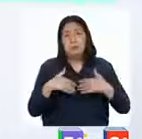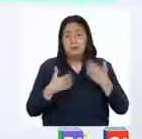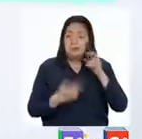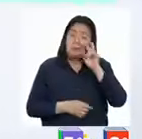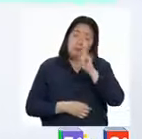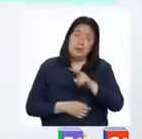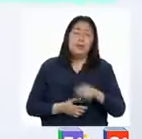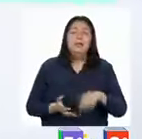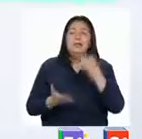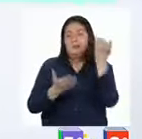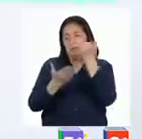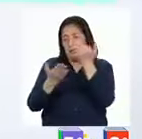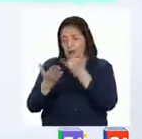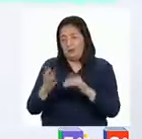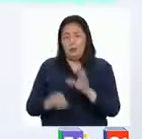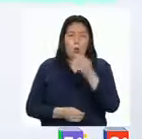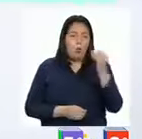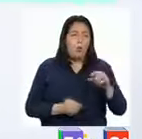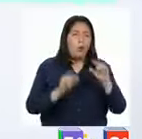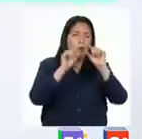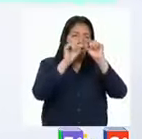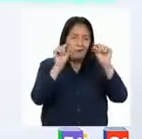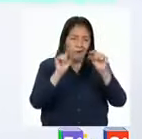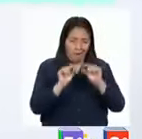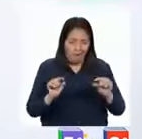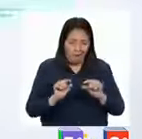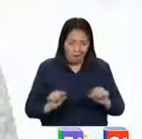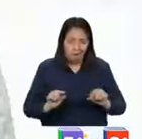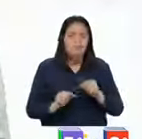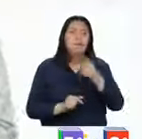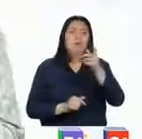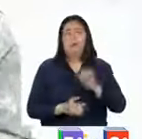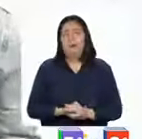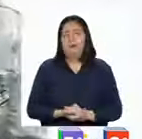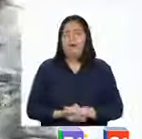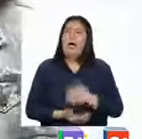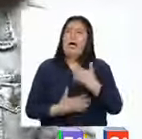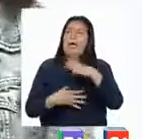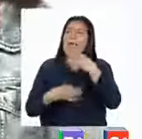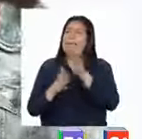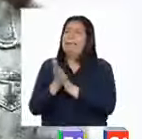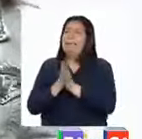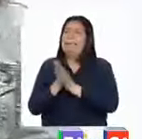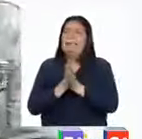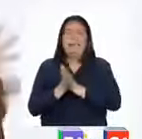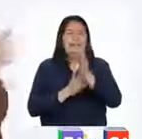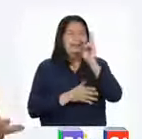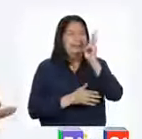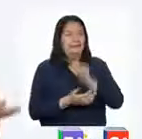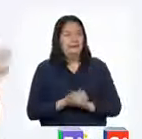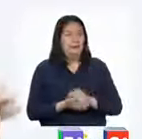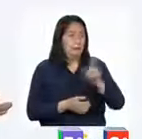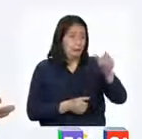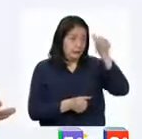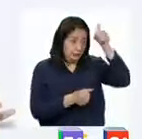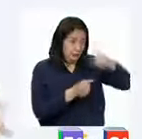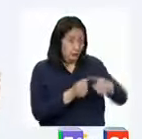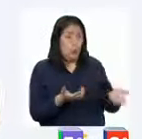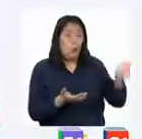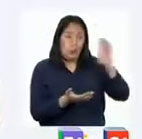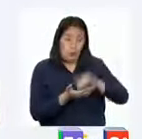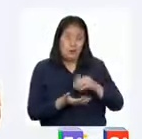fijarnos en las imágenes o en los subtítulos que incluye el texto. ¡Qué interesante, profesora! Recordemos